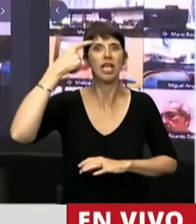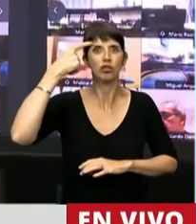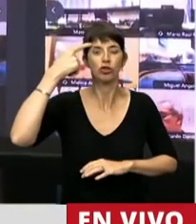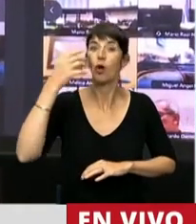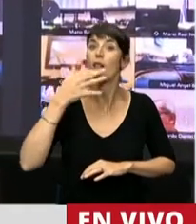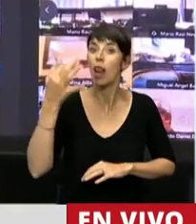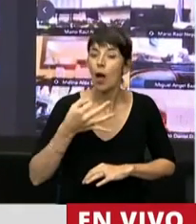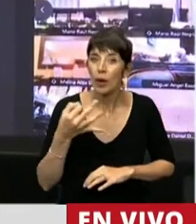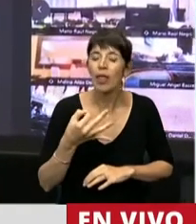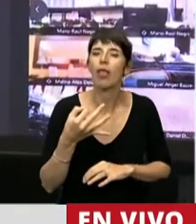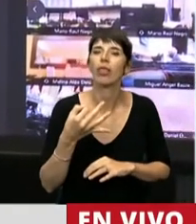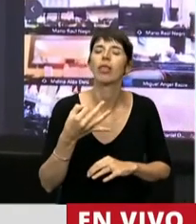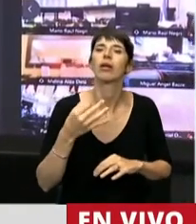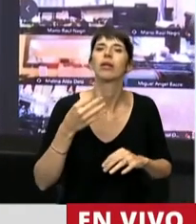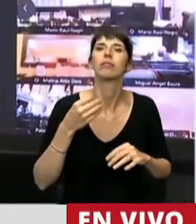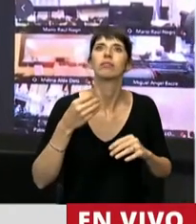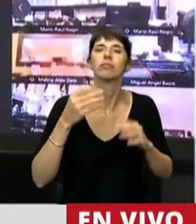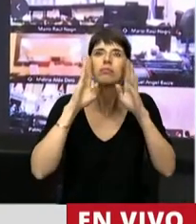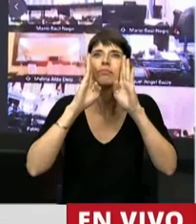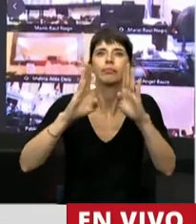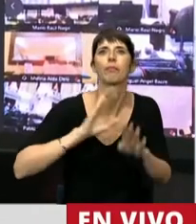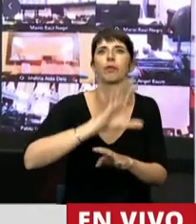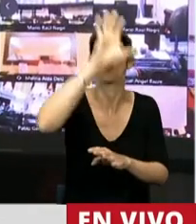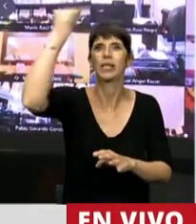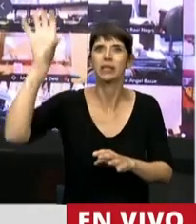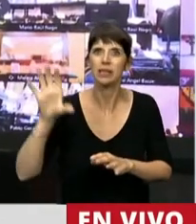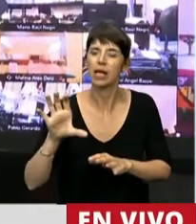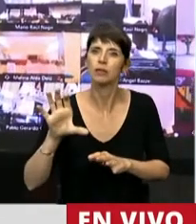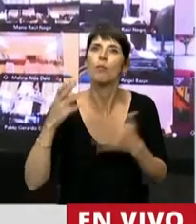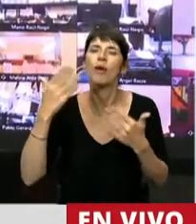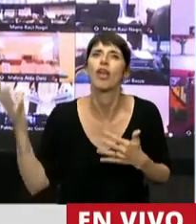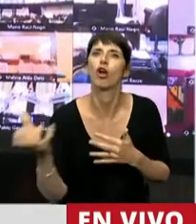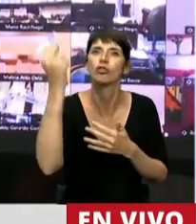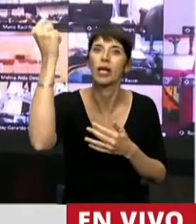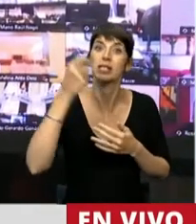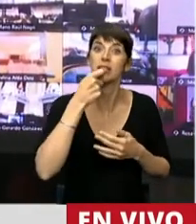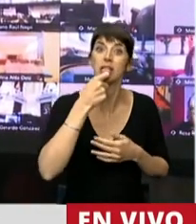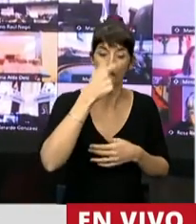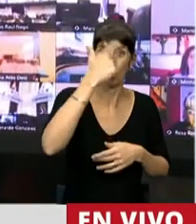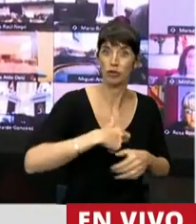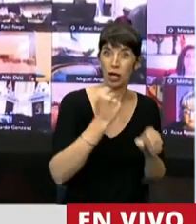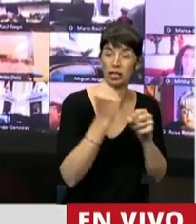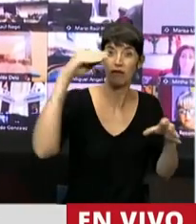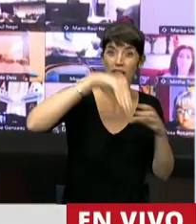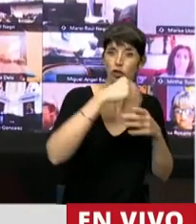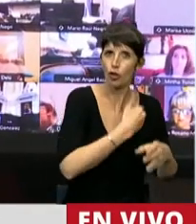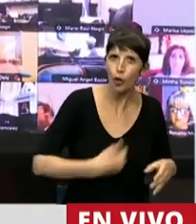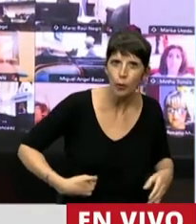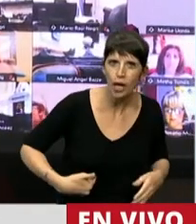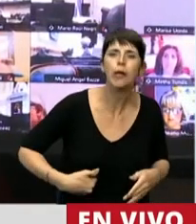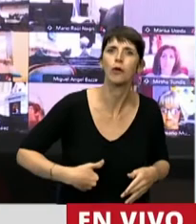cuando un funcionario nacional sale de su escritorio aquí en la capital y acude al territorio